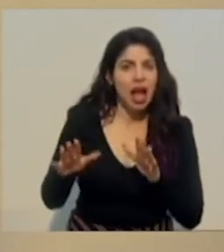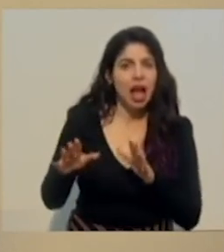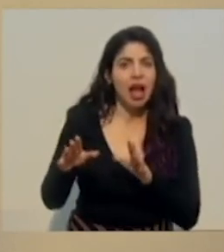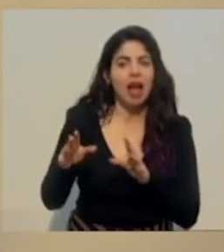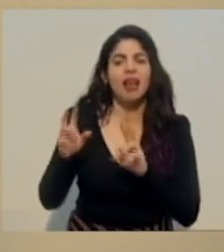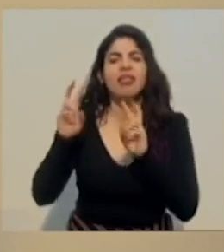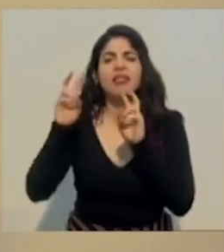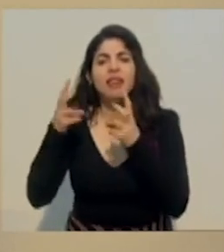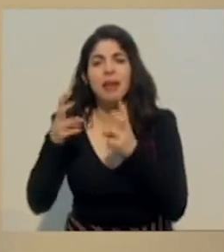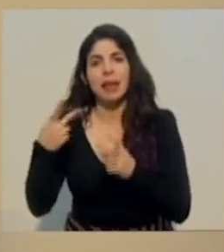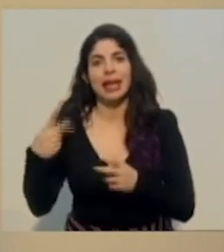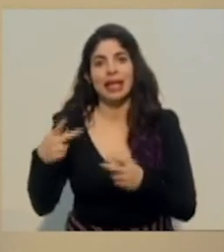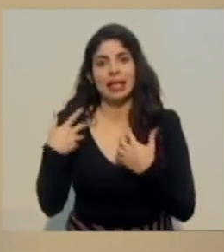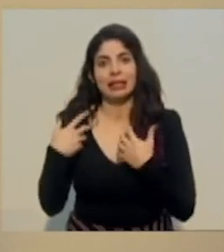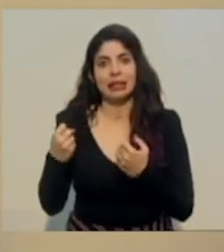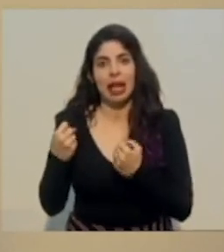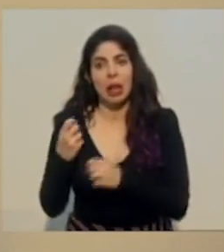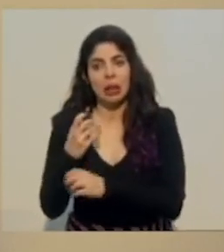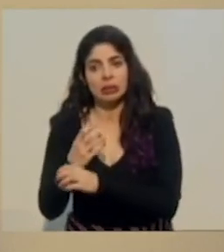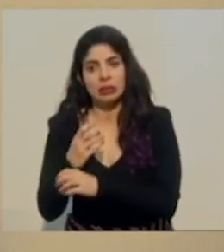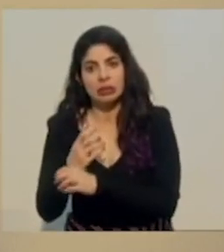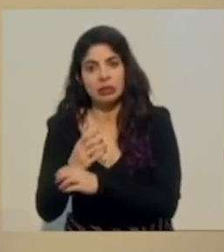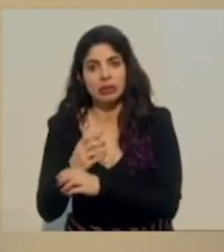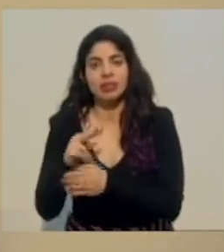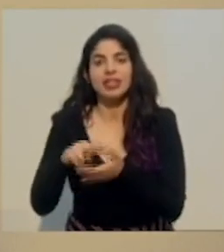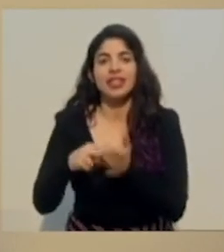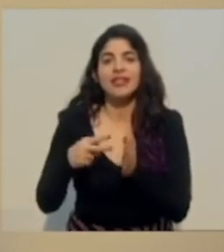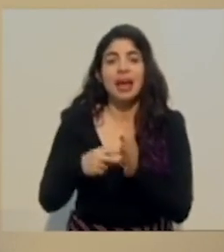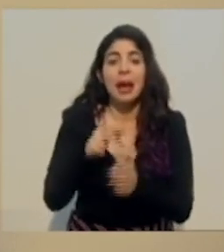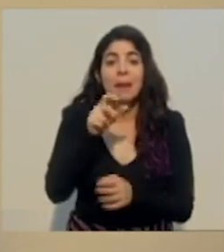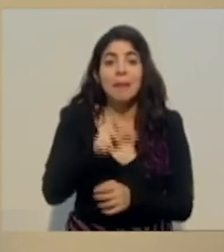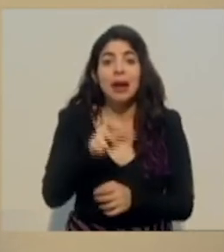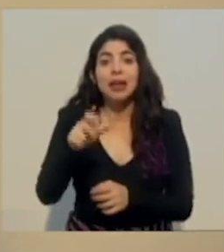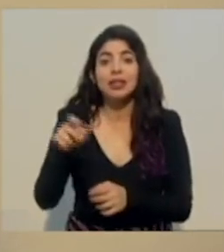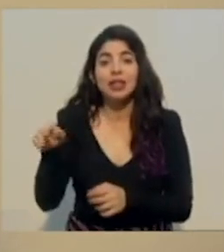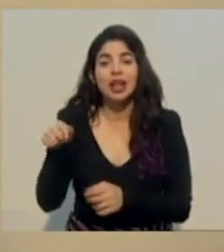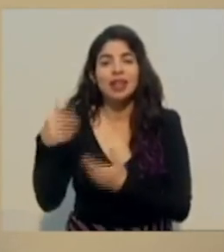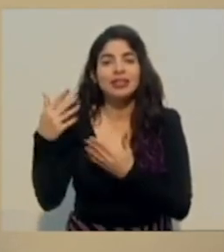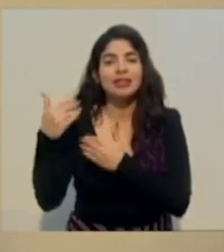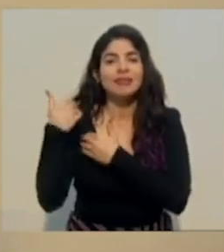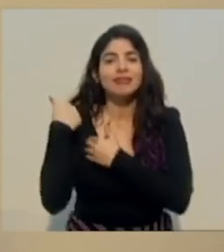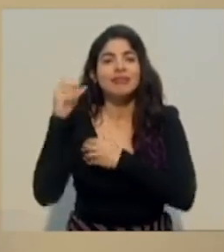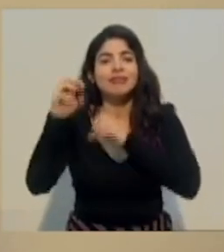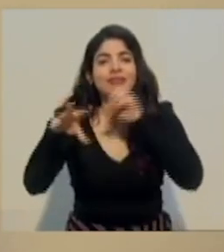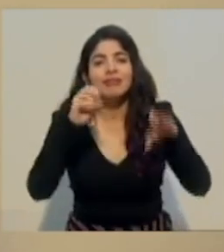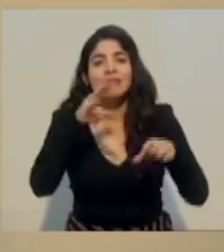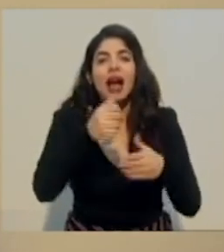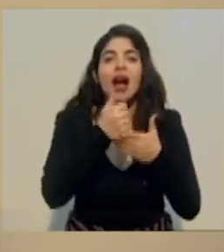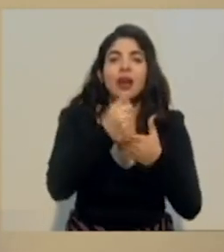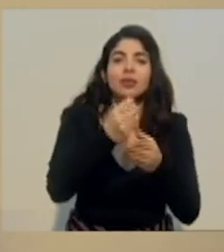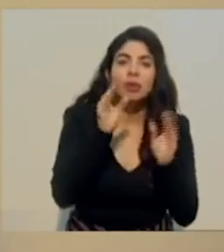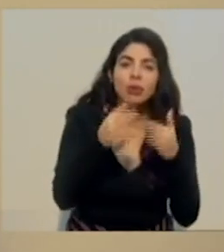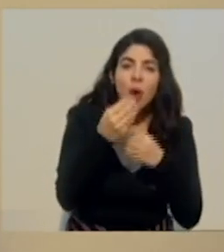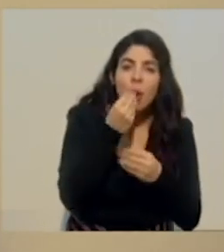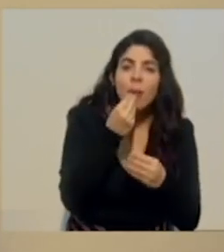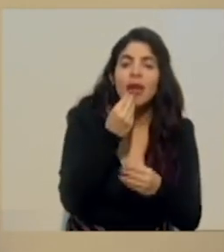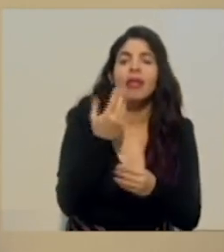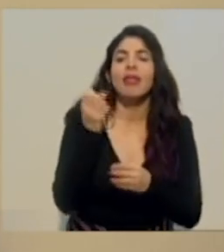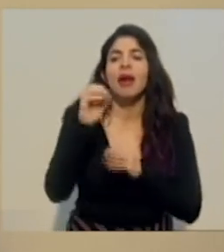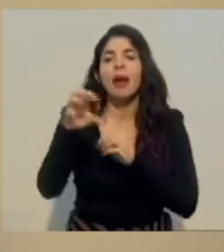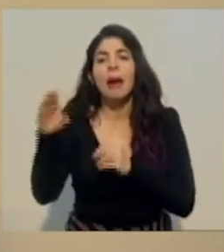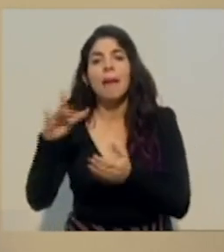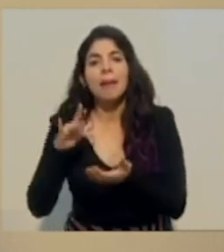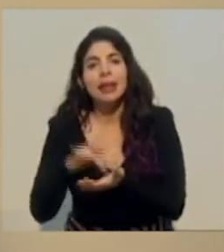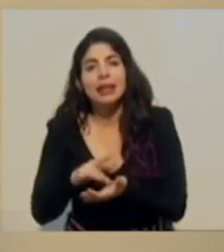riesgo sanitario, es decir, son las personas que han repartido las ayudas humanitarias, las medicinas, han metido la